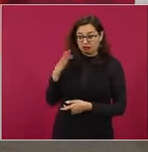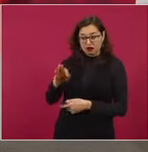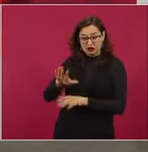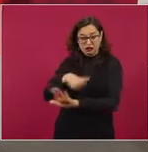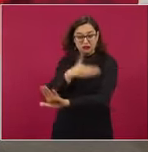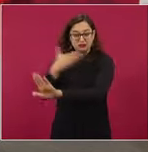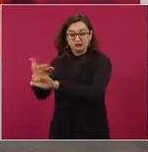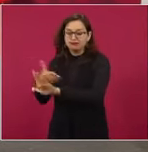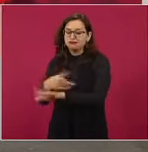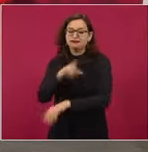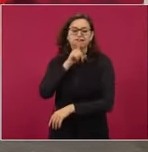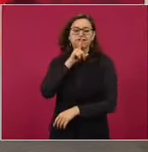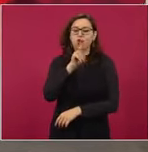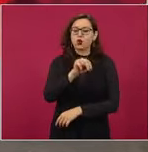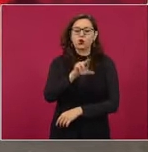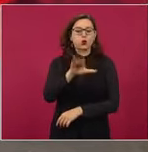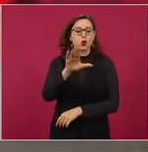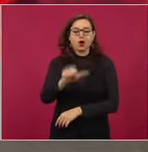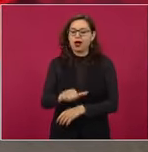al pueblo, nunca.